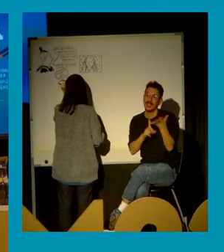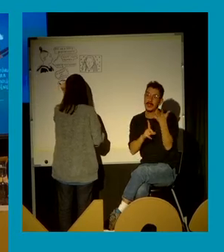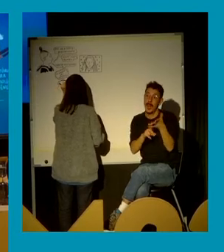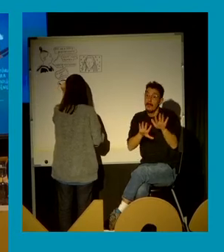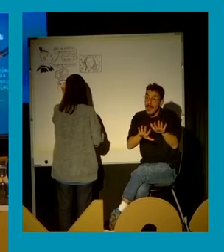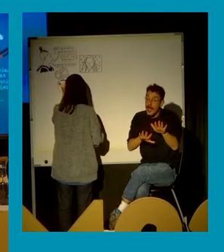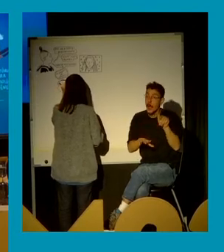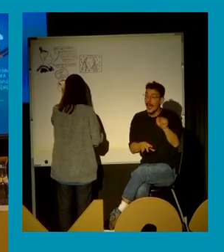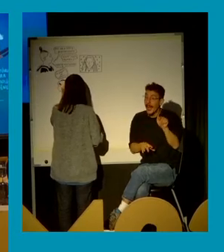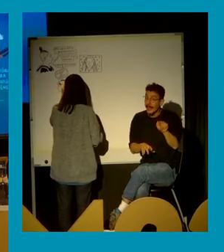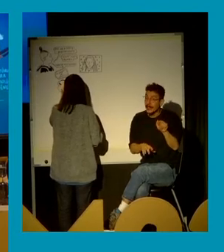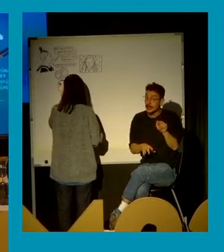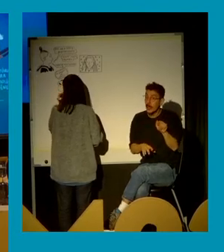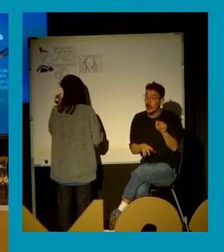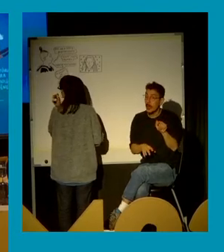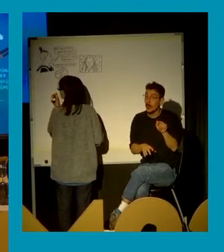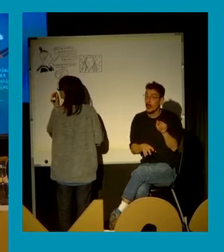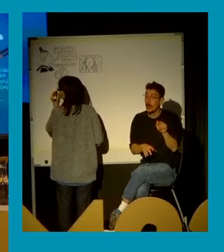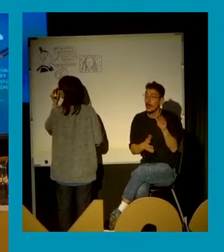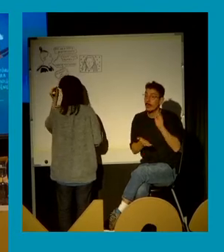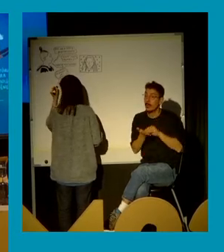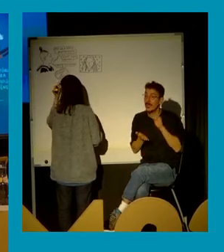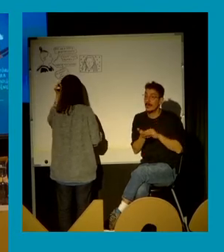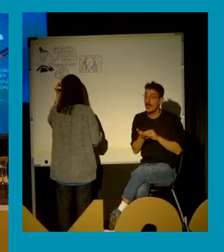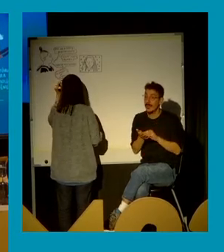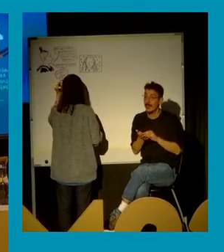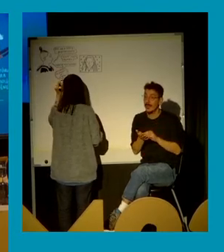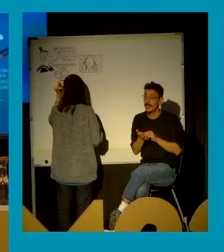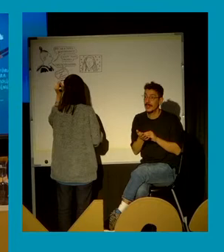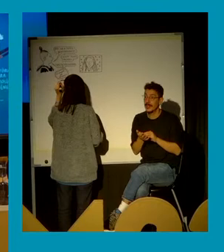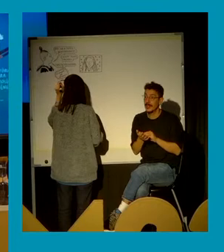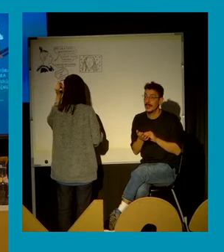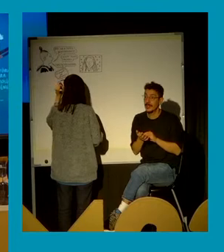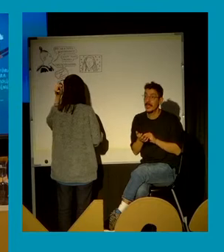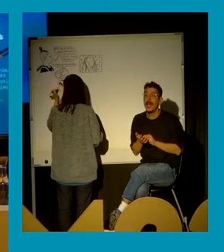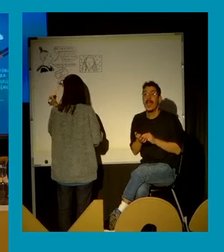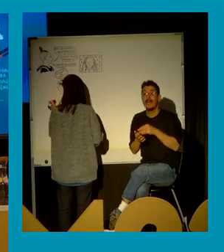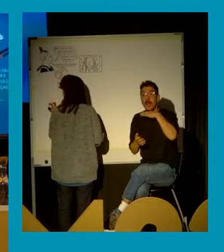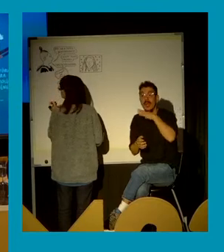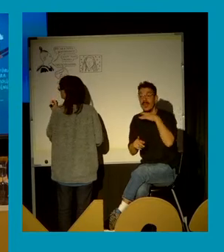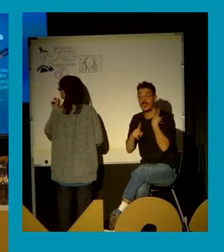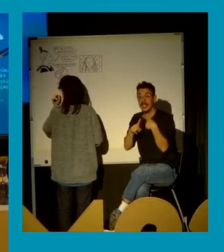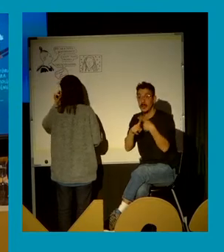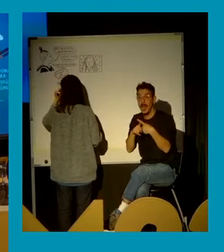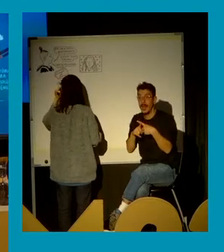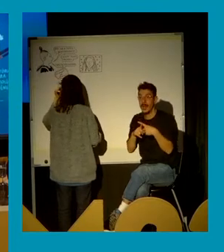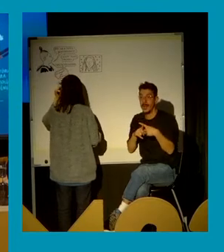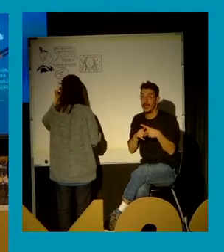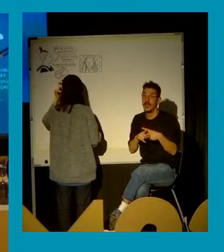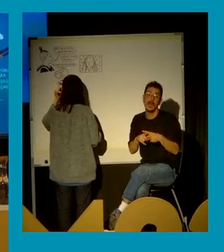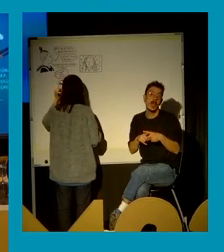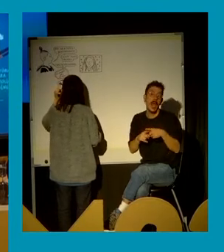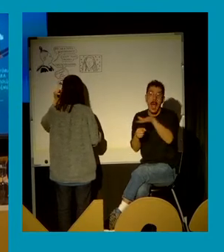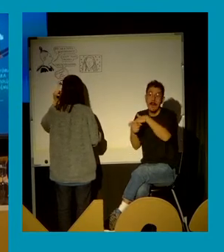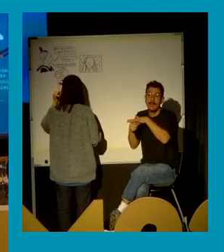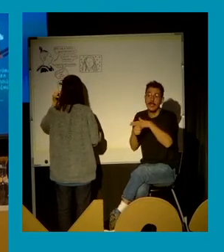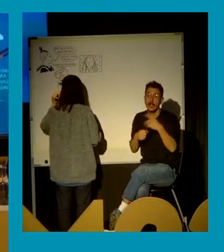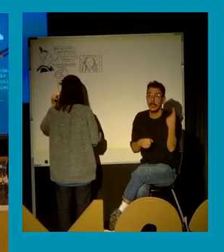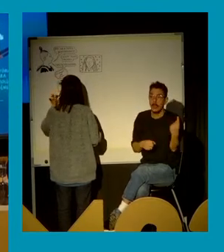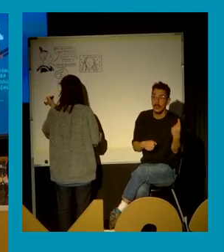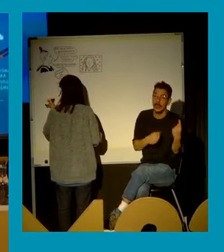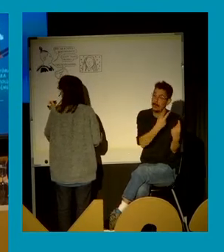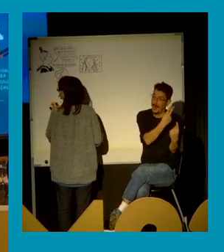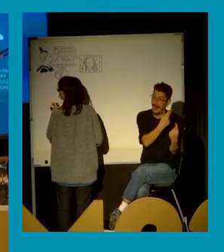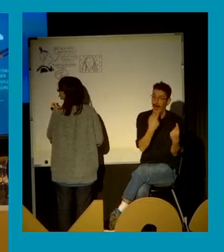de que esta violencia sexual como una forma de ejercicio está en distintos ámbitos. ¿Qué quiere decir? Que esa violencia sexual está en el ámbito de la